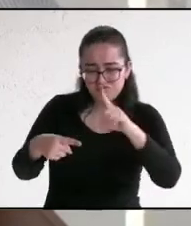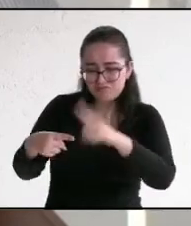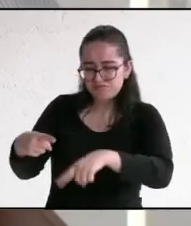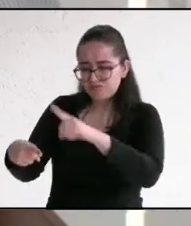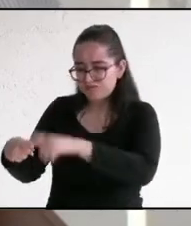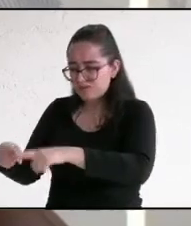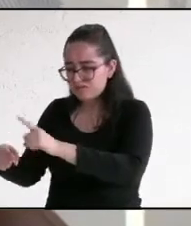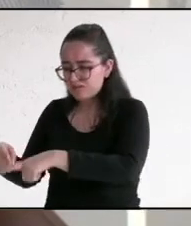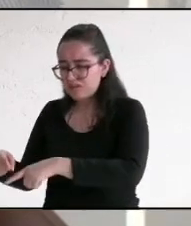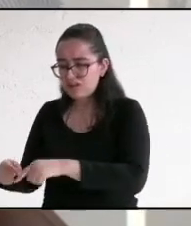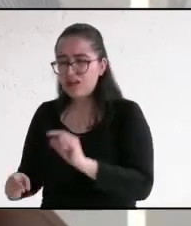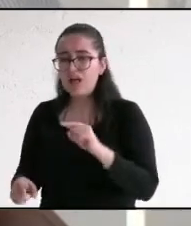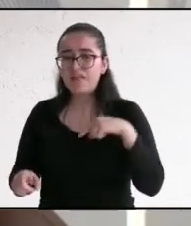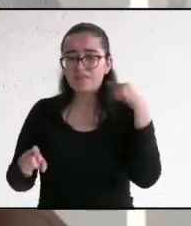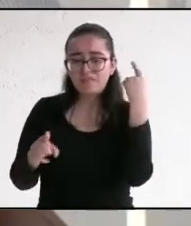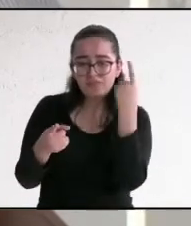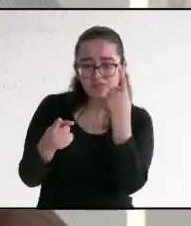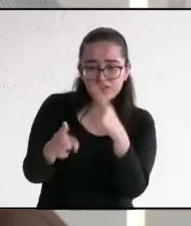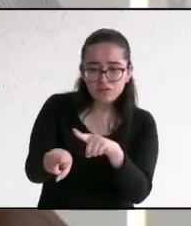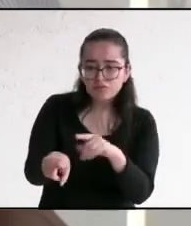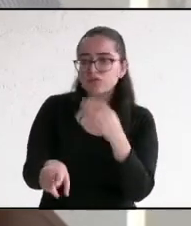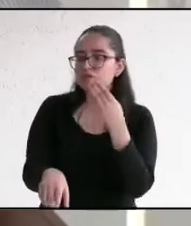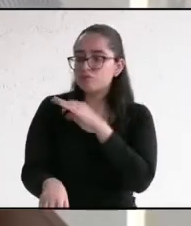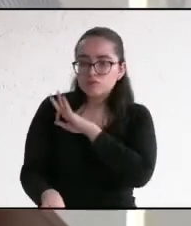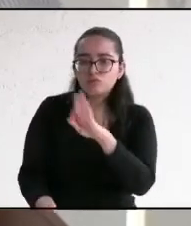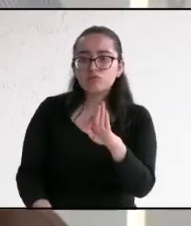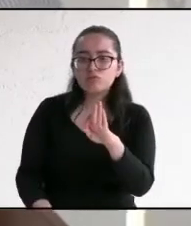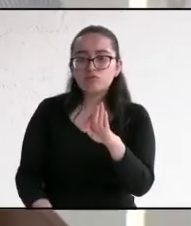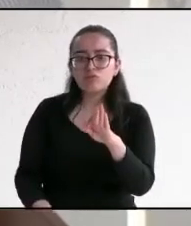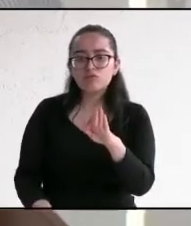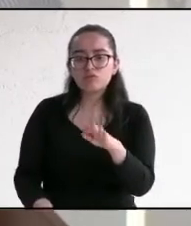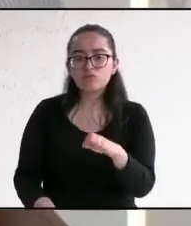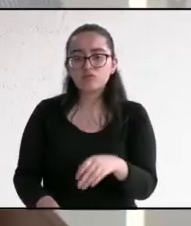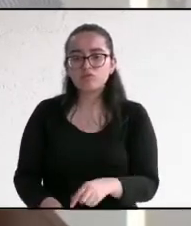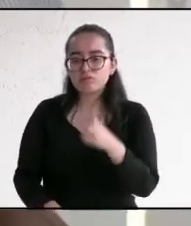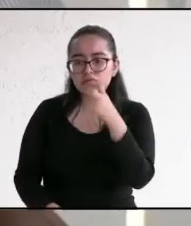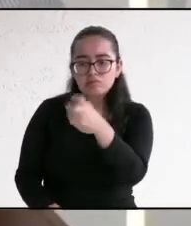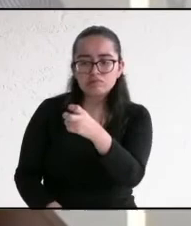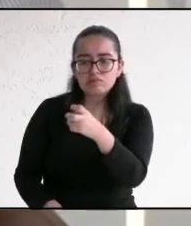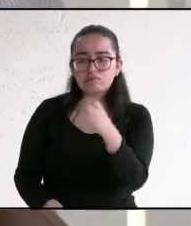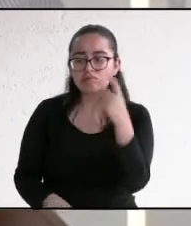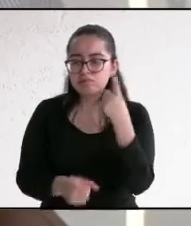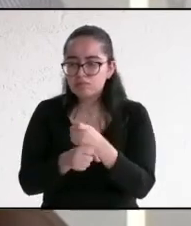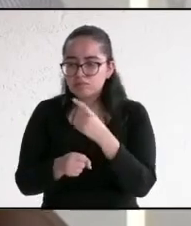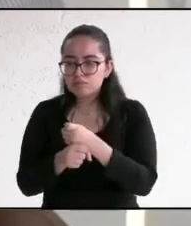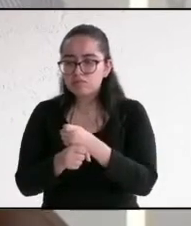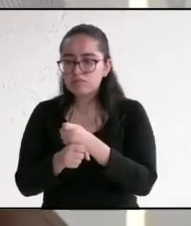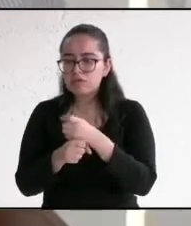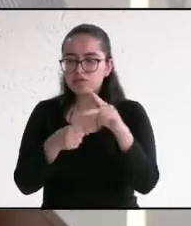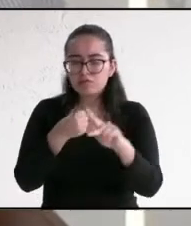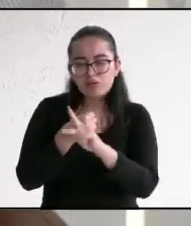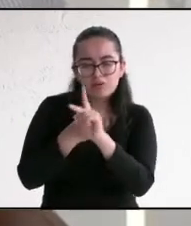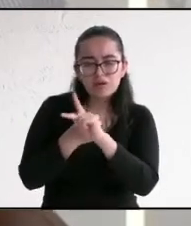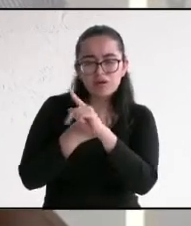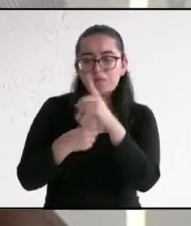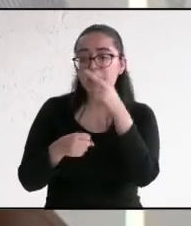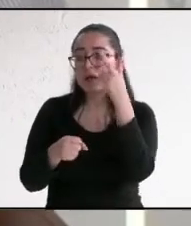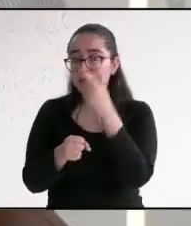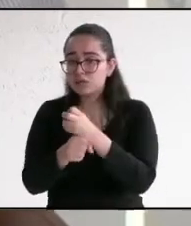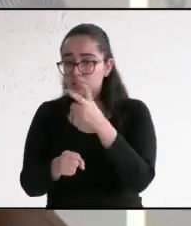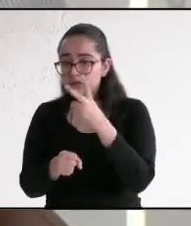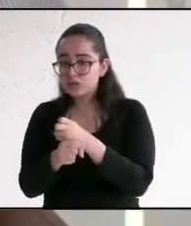denuncia en contra del presidente municipal en ese entonces. Esa es la primera causa. La segunda, en el Cerro